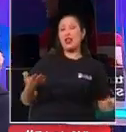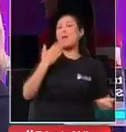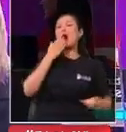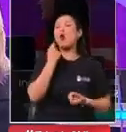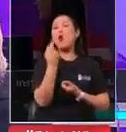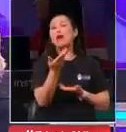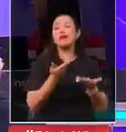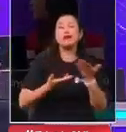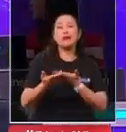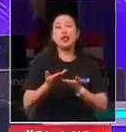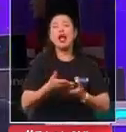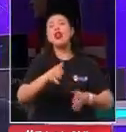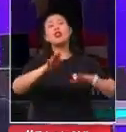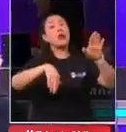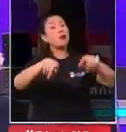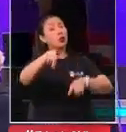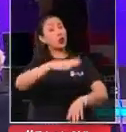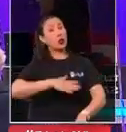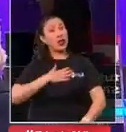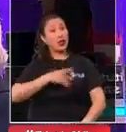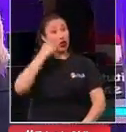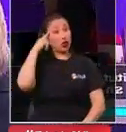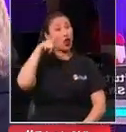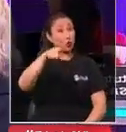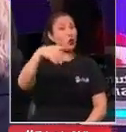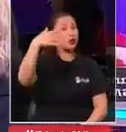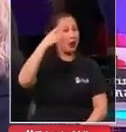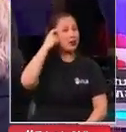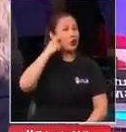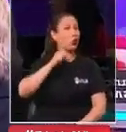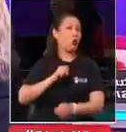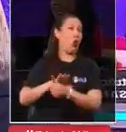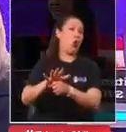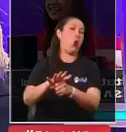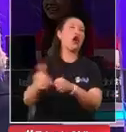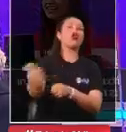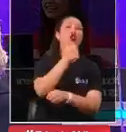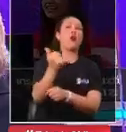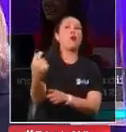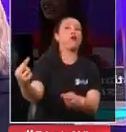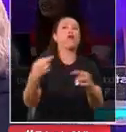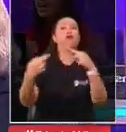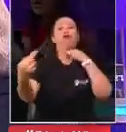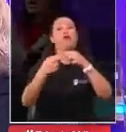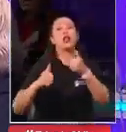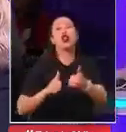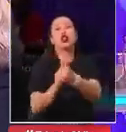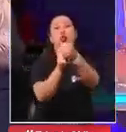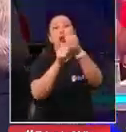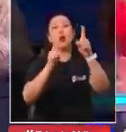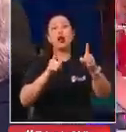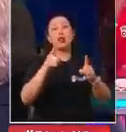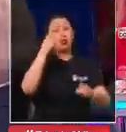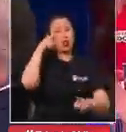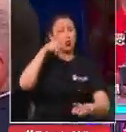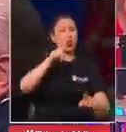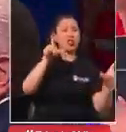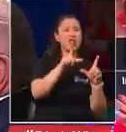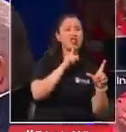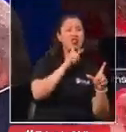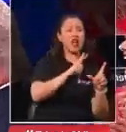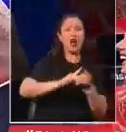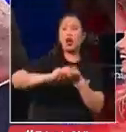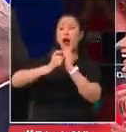No sé, depende de lo que quieras tú. creo que tú ya eres un influencer también, así que está todo bien. Yo creo que te pasas de la tele a internet sin problemas.